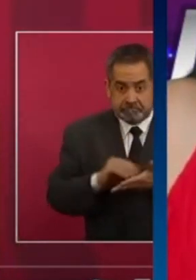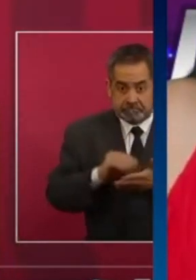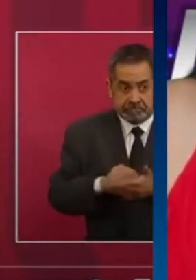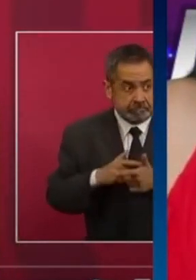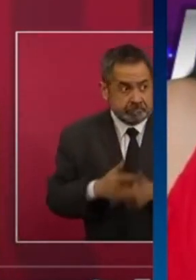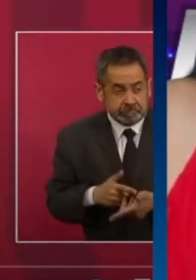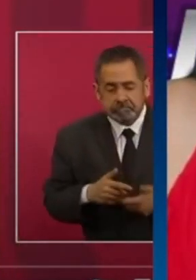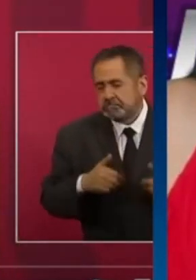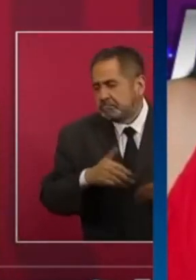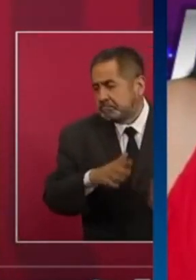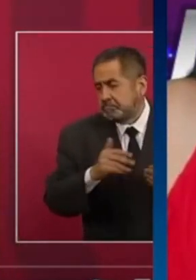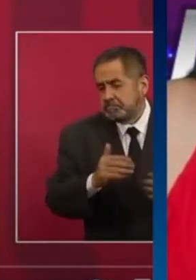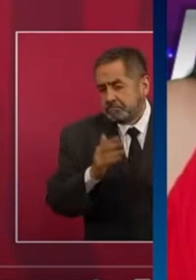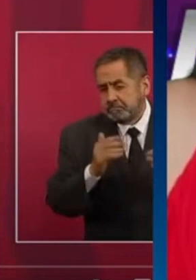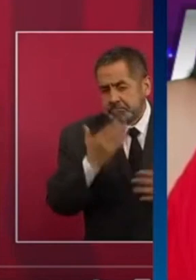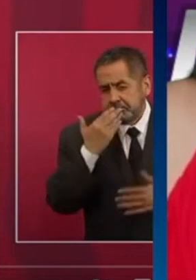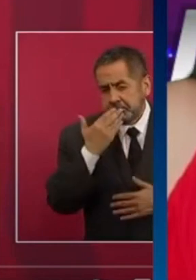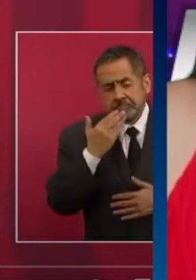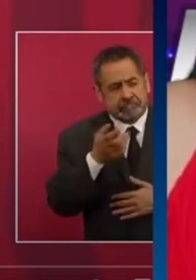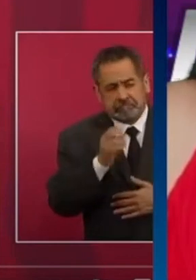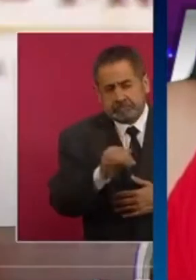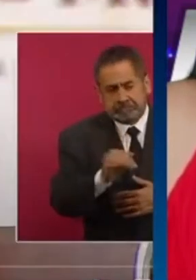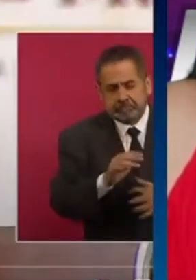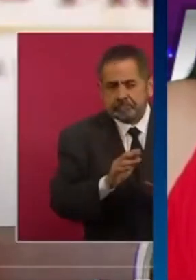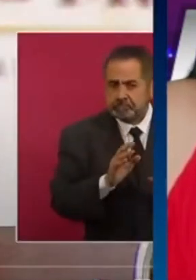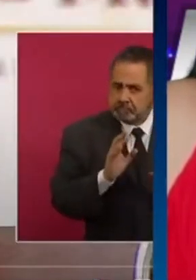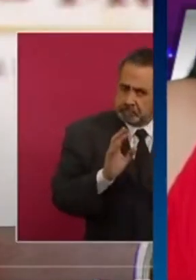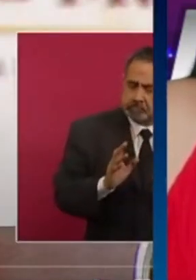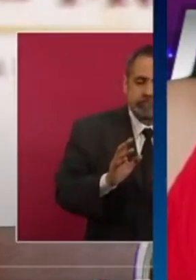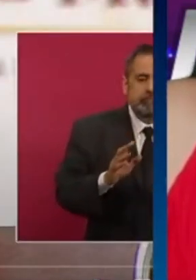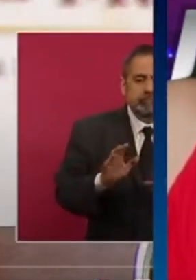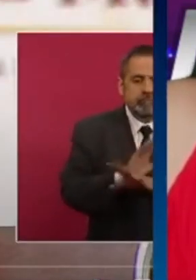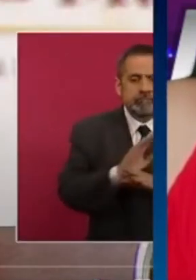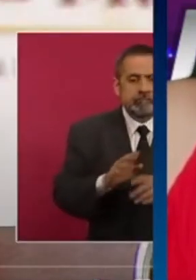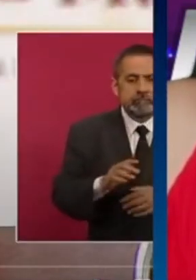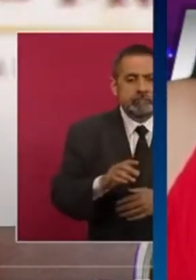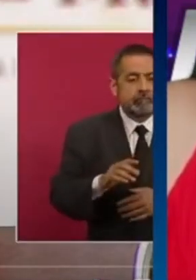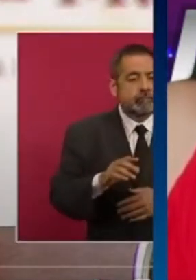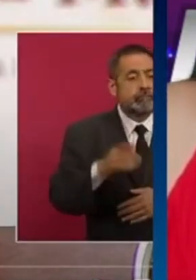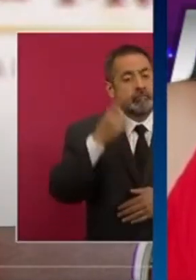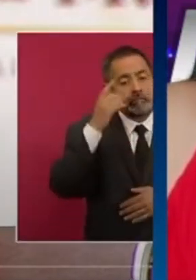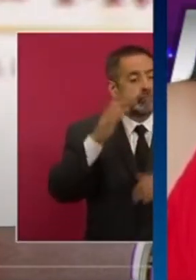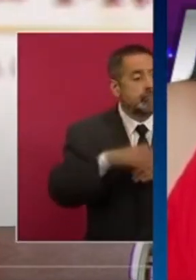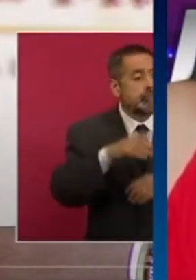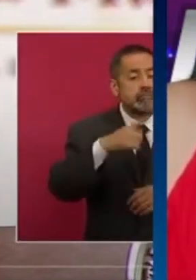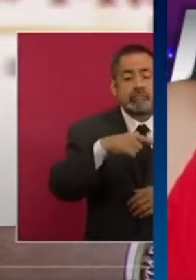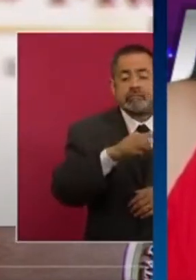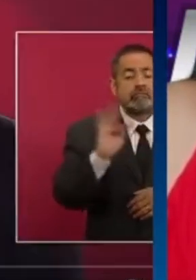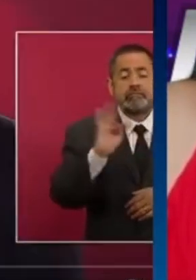con la misma estrategia para que todo el mercado eléctrico